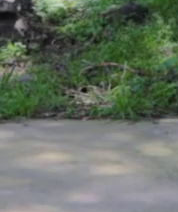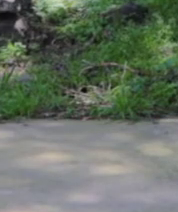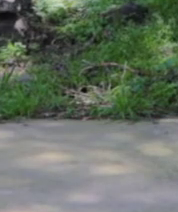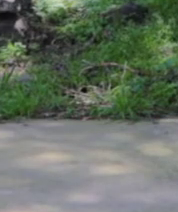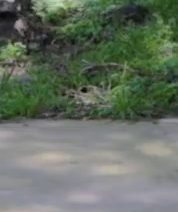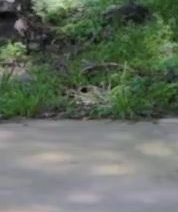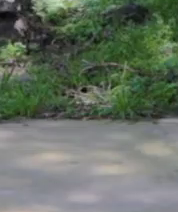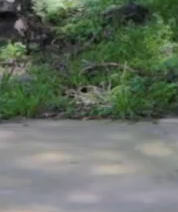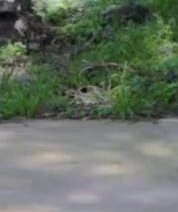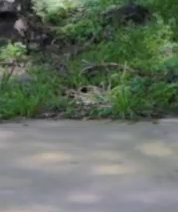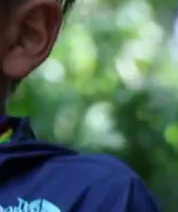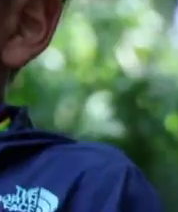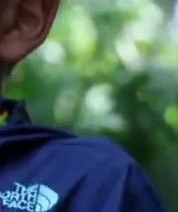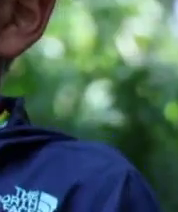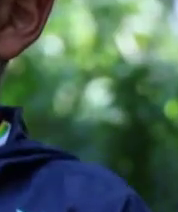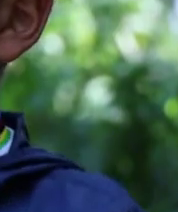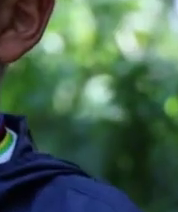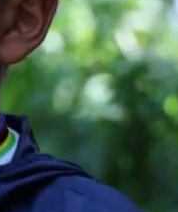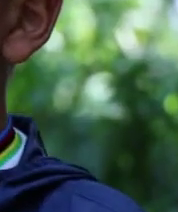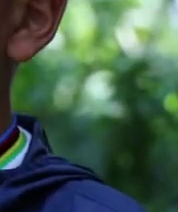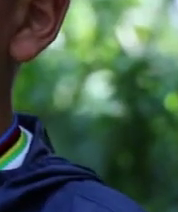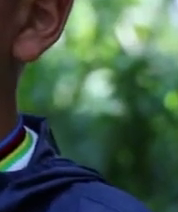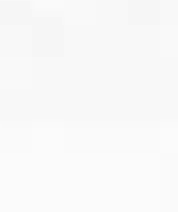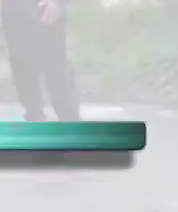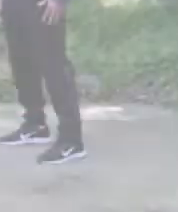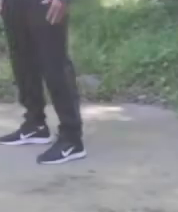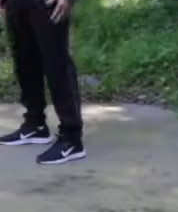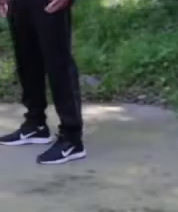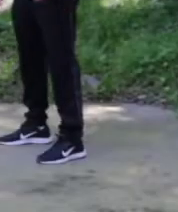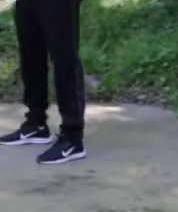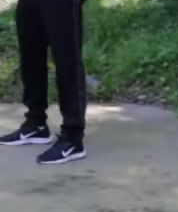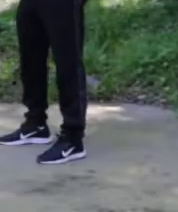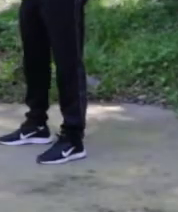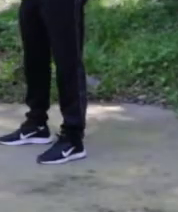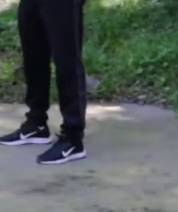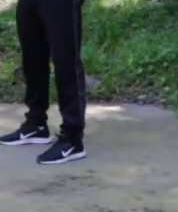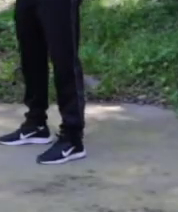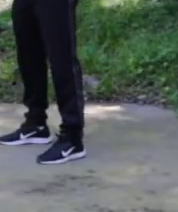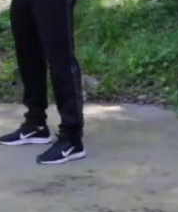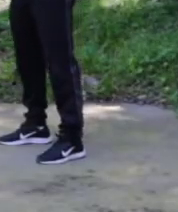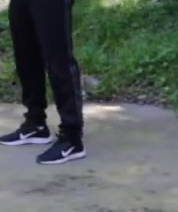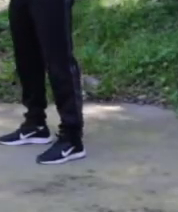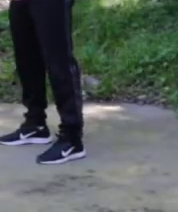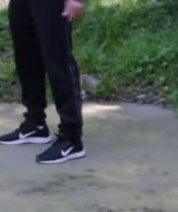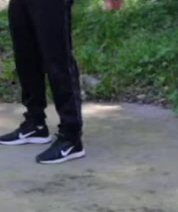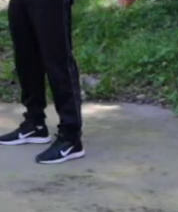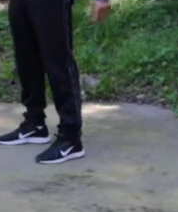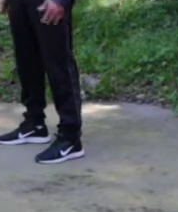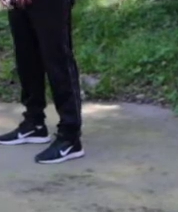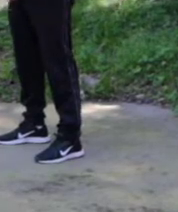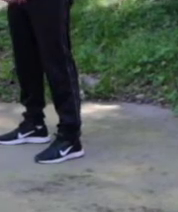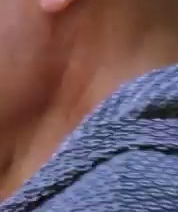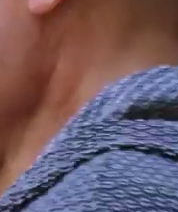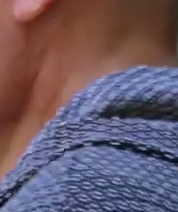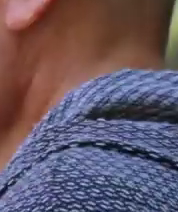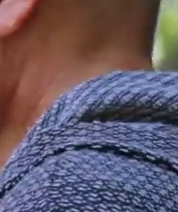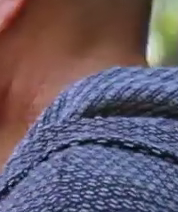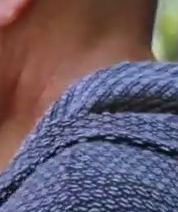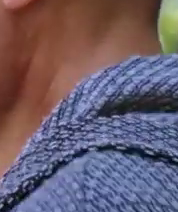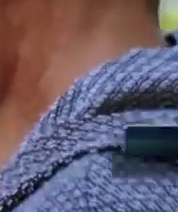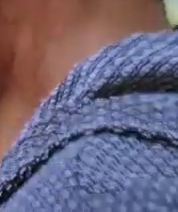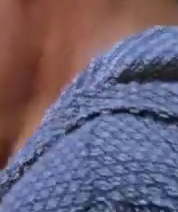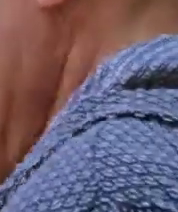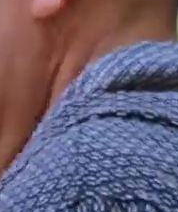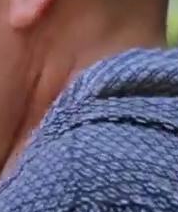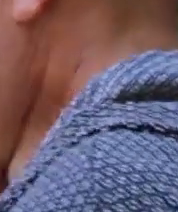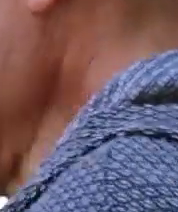respiramos, respiramos. Ahora, en esta ocasión vamos a trabajar un poco de hombros. Lo que vamos a